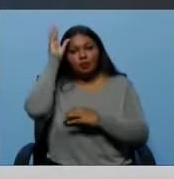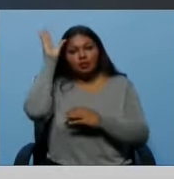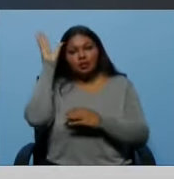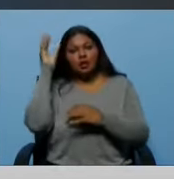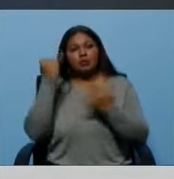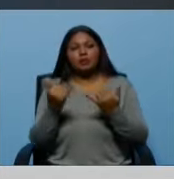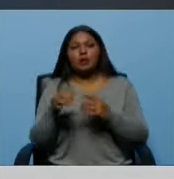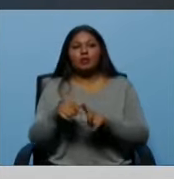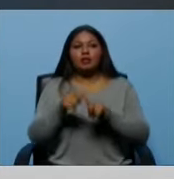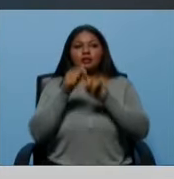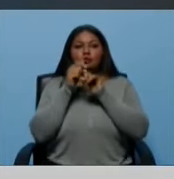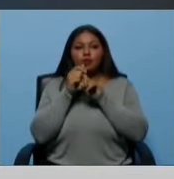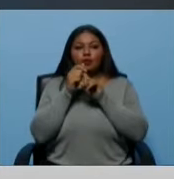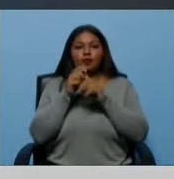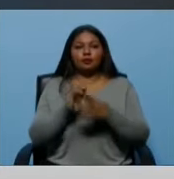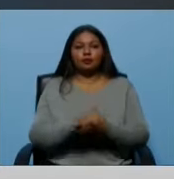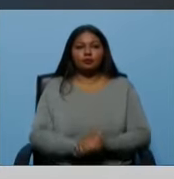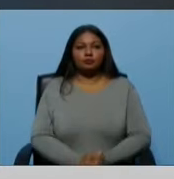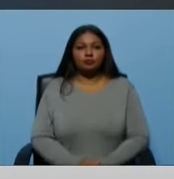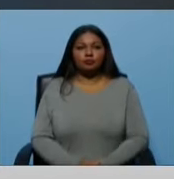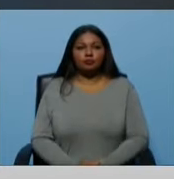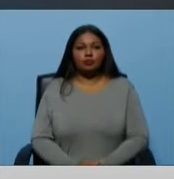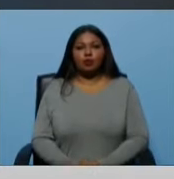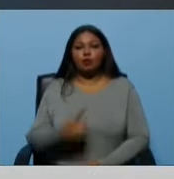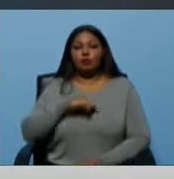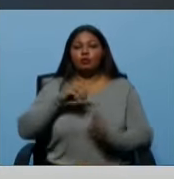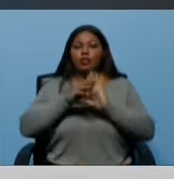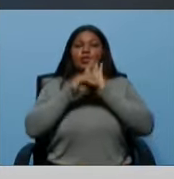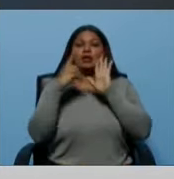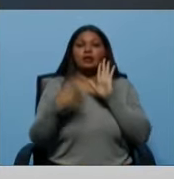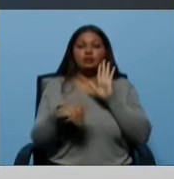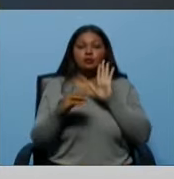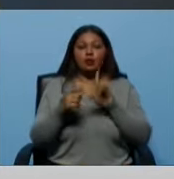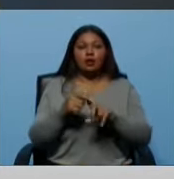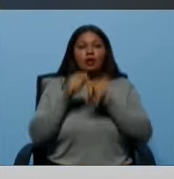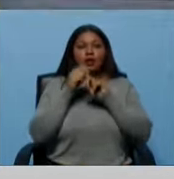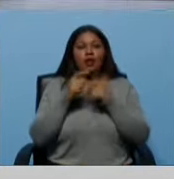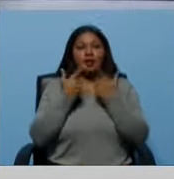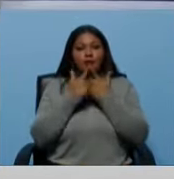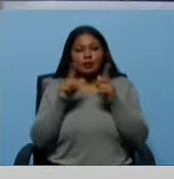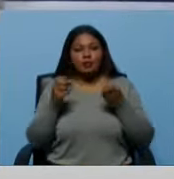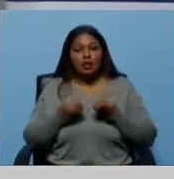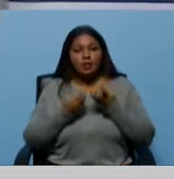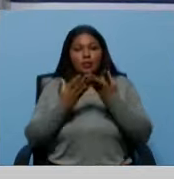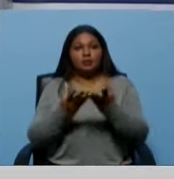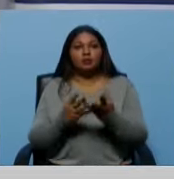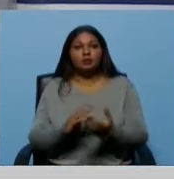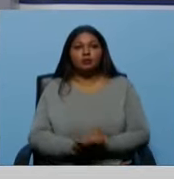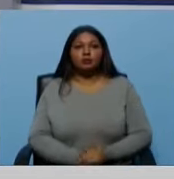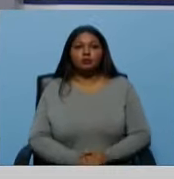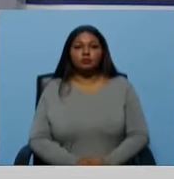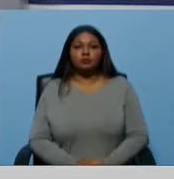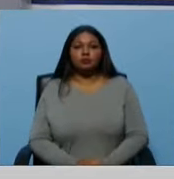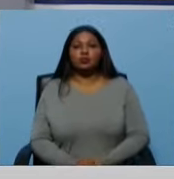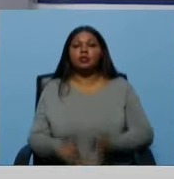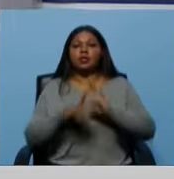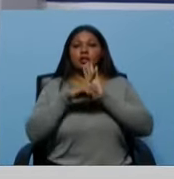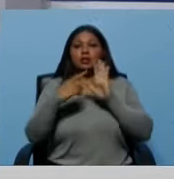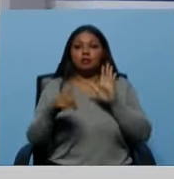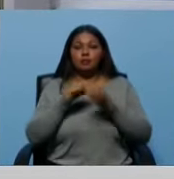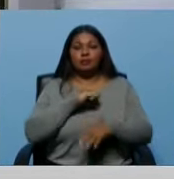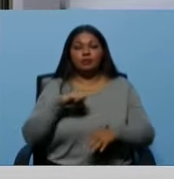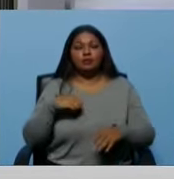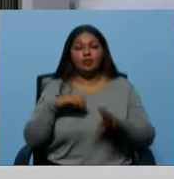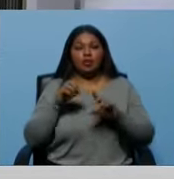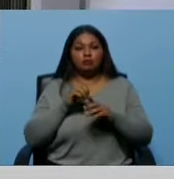elegir, en su derecho, perdón, a elegir, en su derecho a la libertad de expresión, en su derecho a la privacidad de sus datos y de su vida